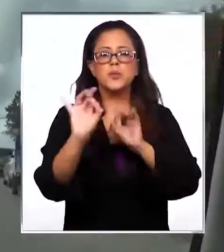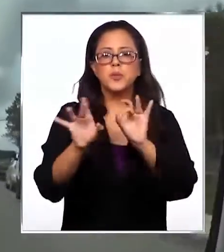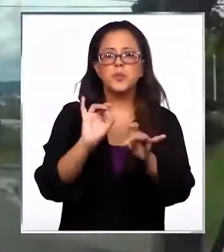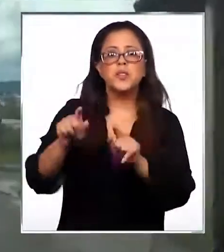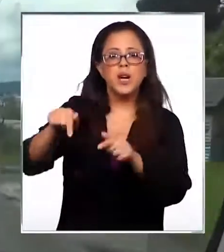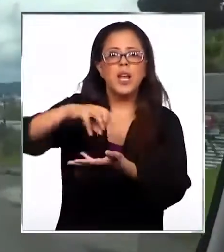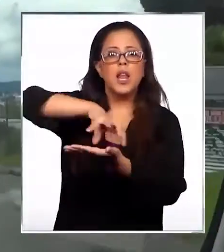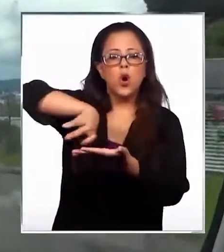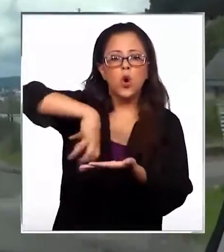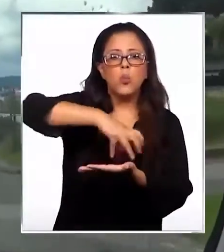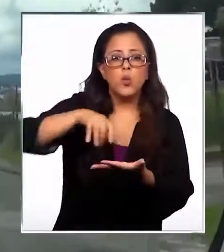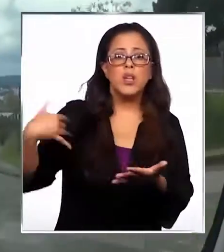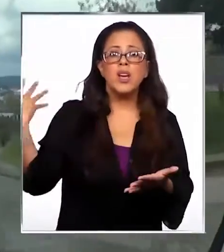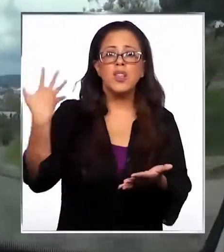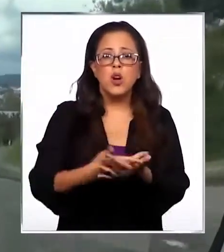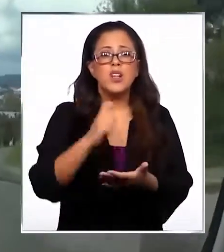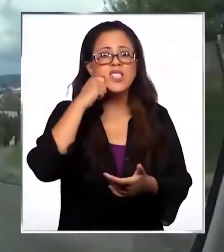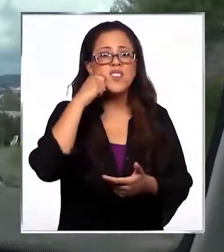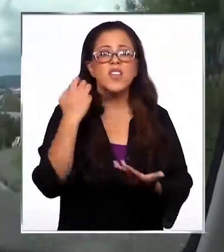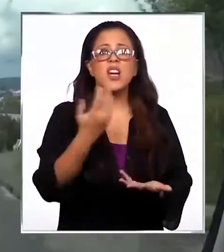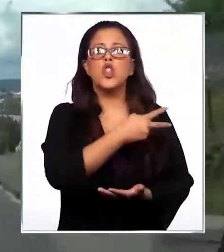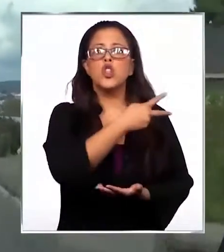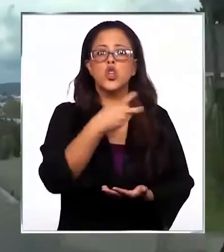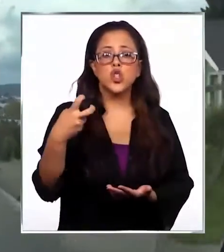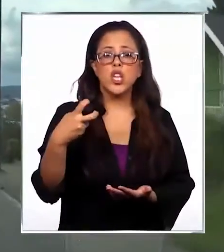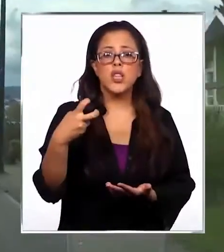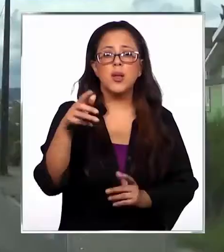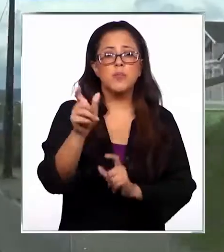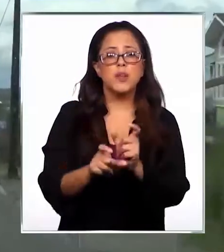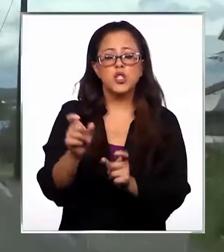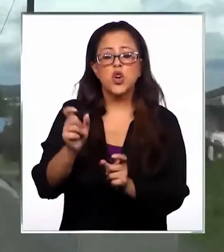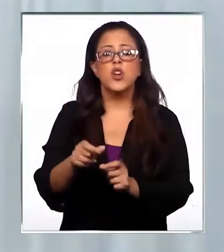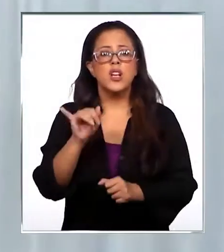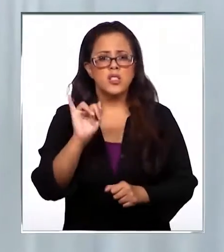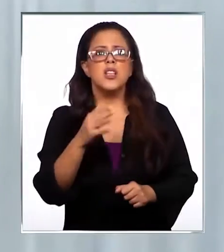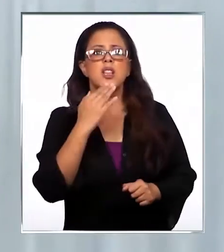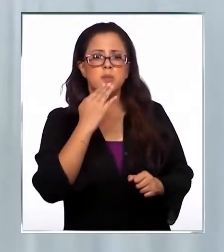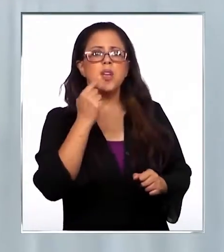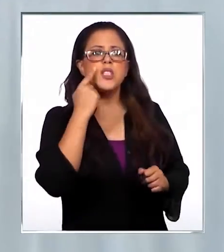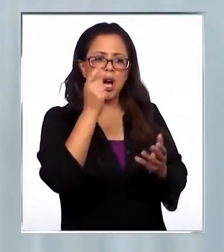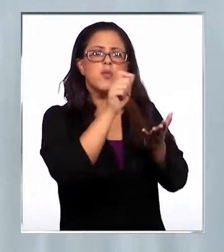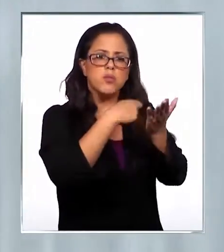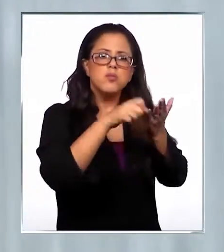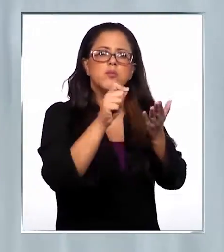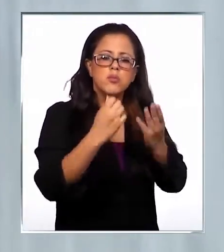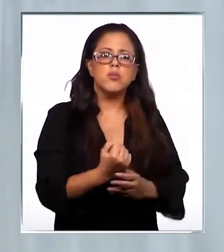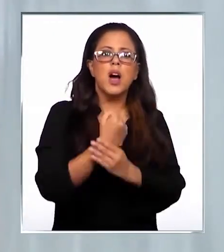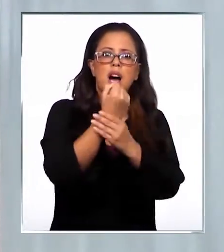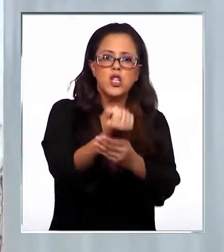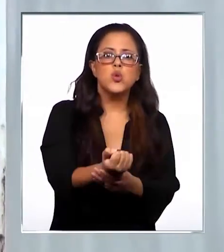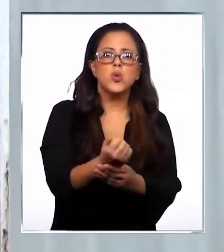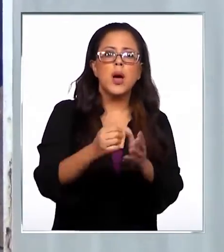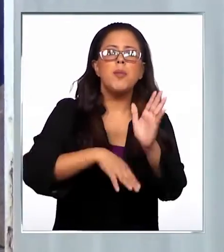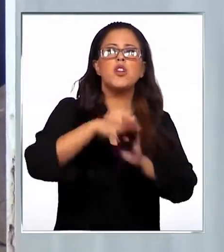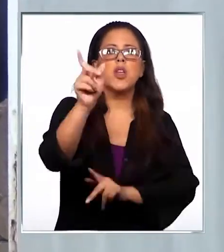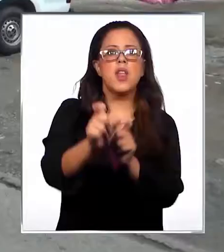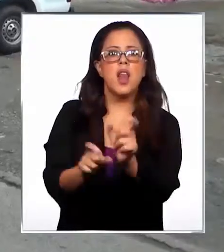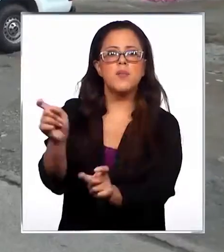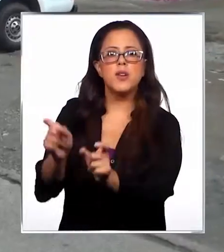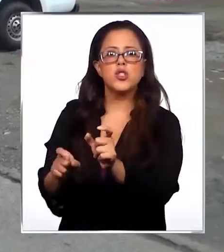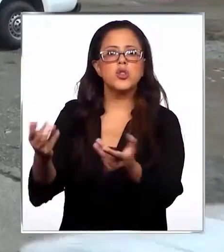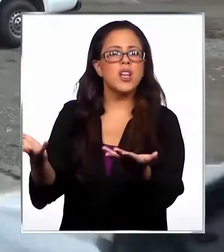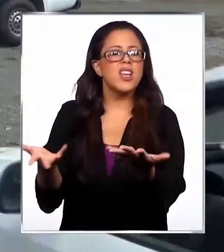activos en la comuna, que a la fecha promedian cerca de los 200, sí se reconoce el aporte mayoritario de la población